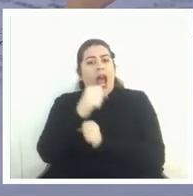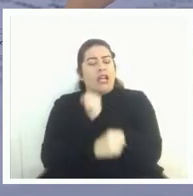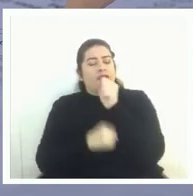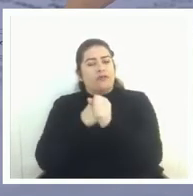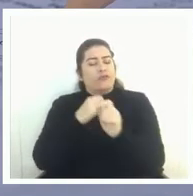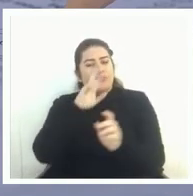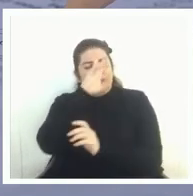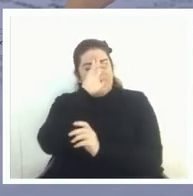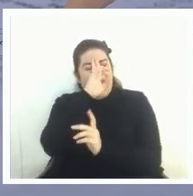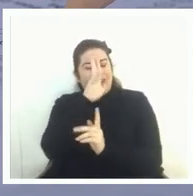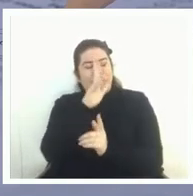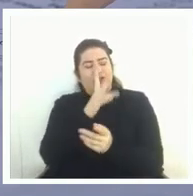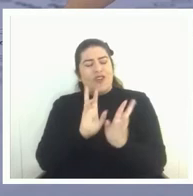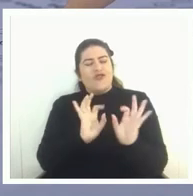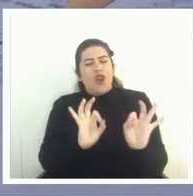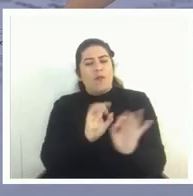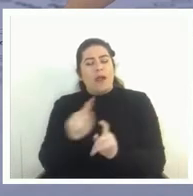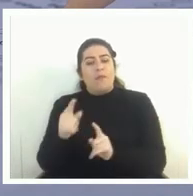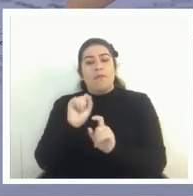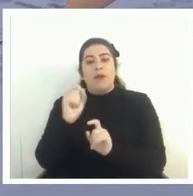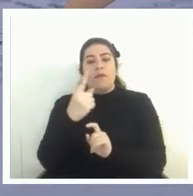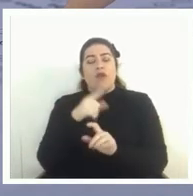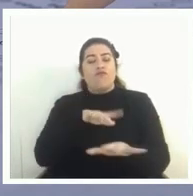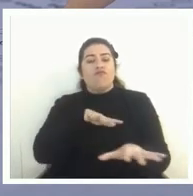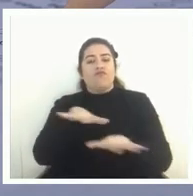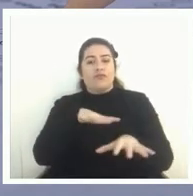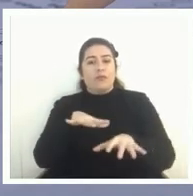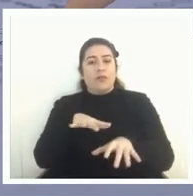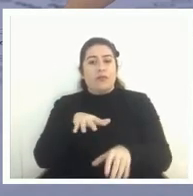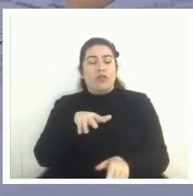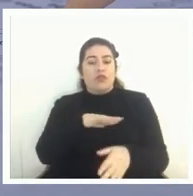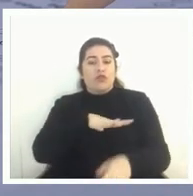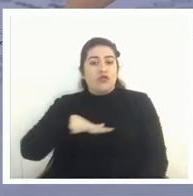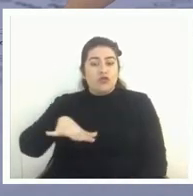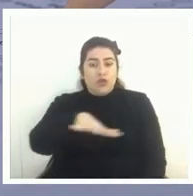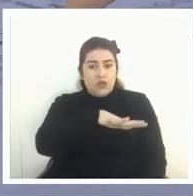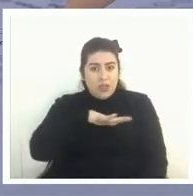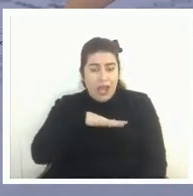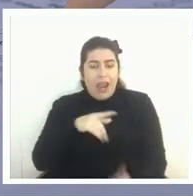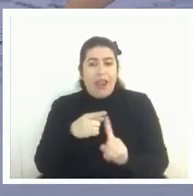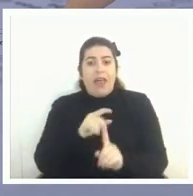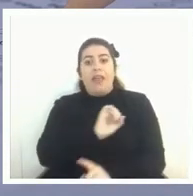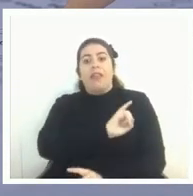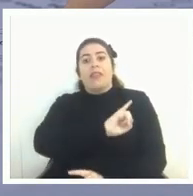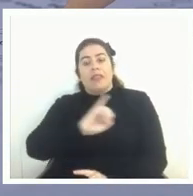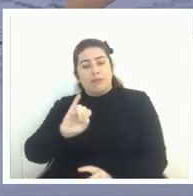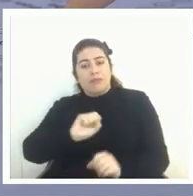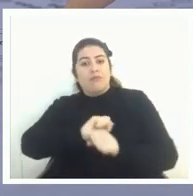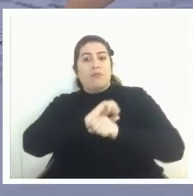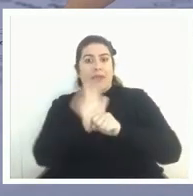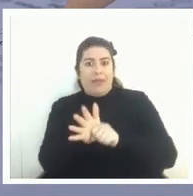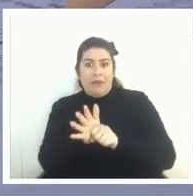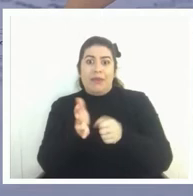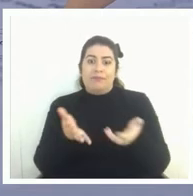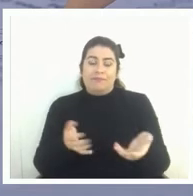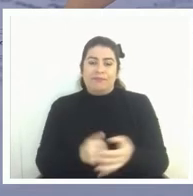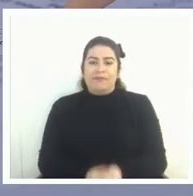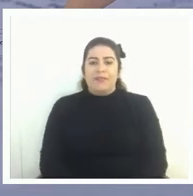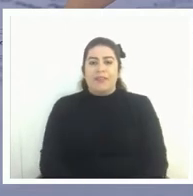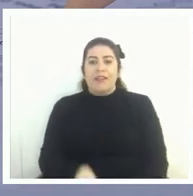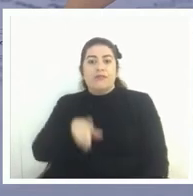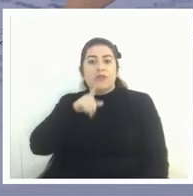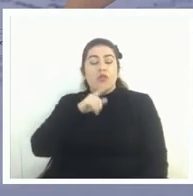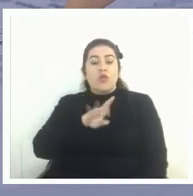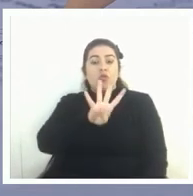prueba primero por el estallido social y luego por la pandemia entonces lo que teníamos era cuatro